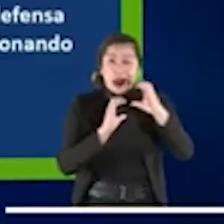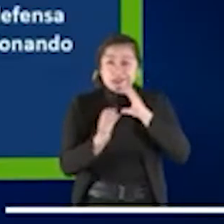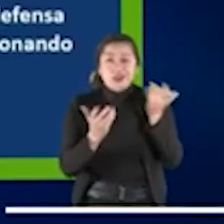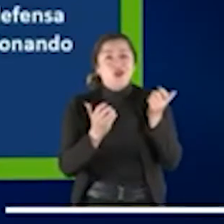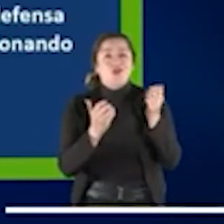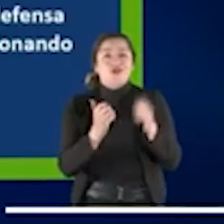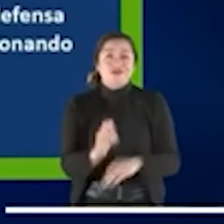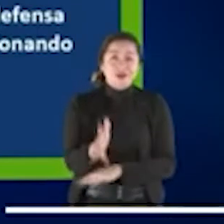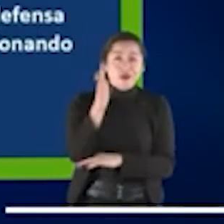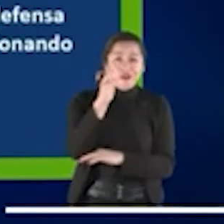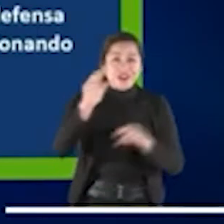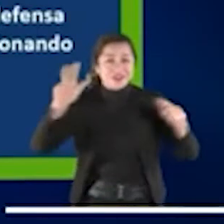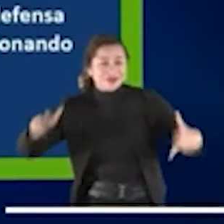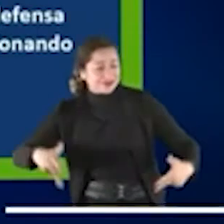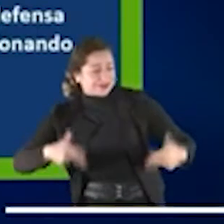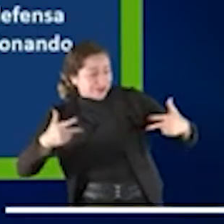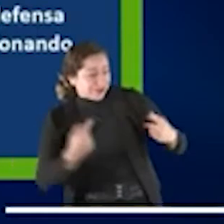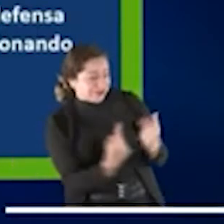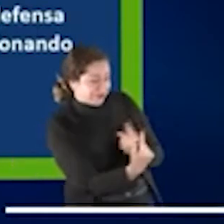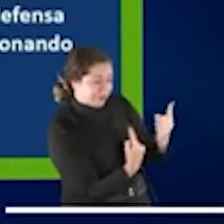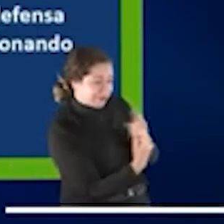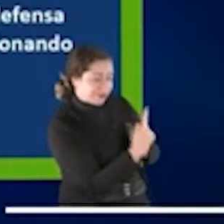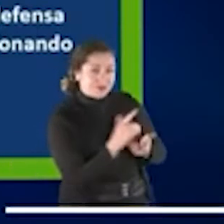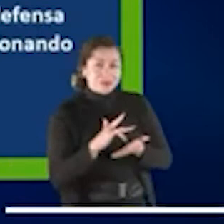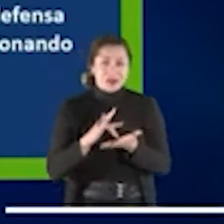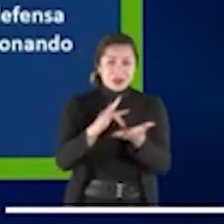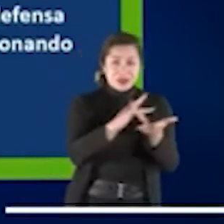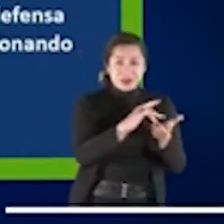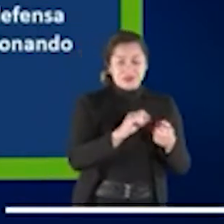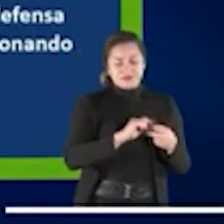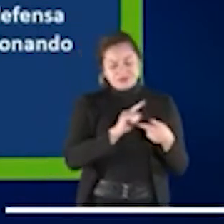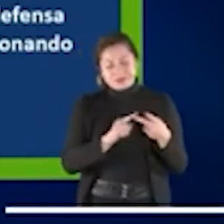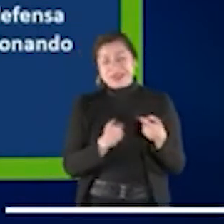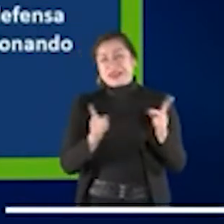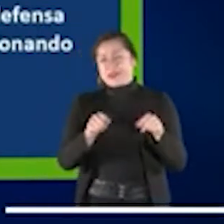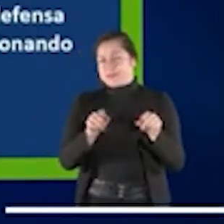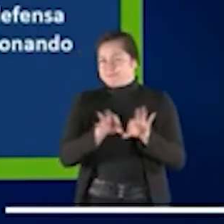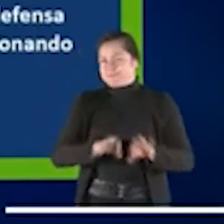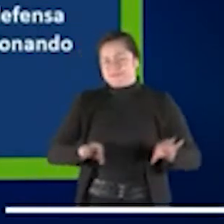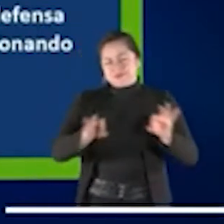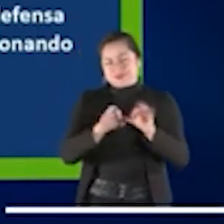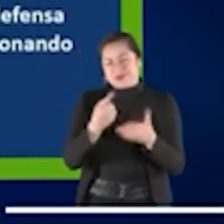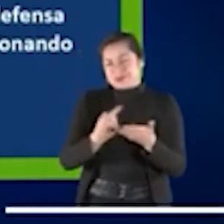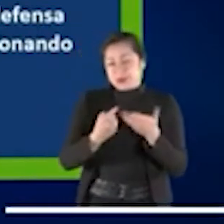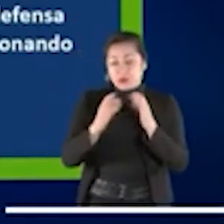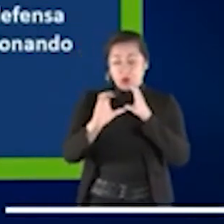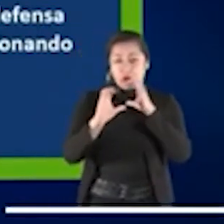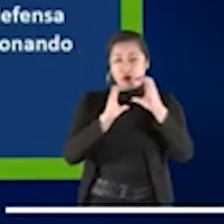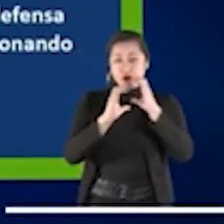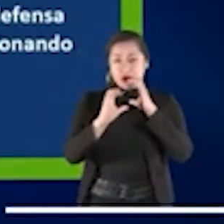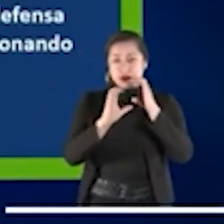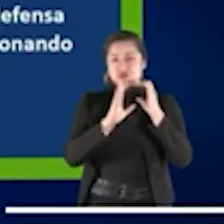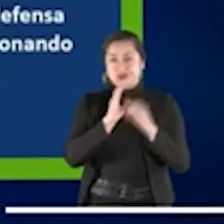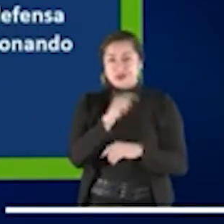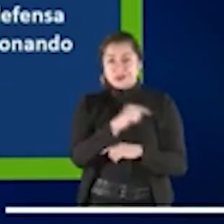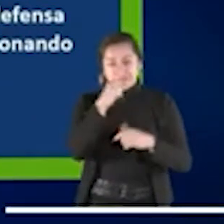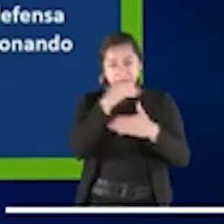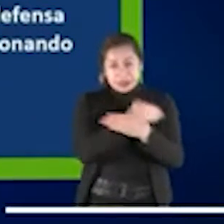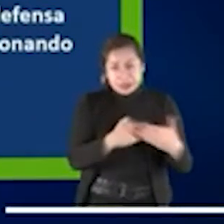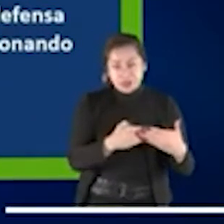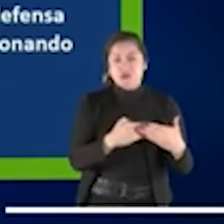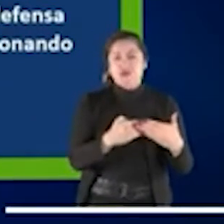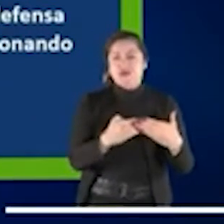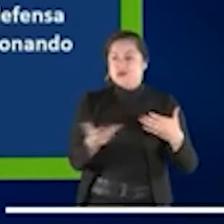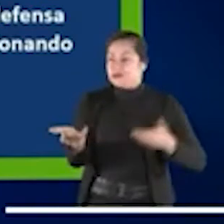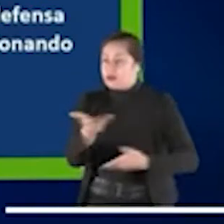teleconferencia. El otro principio esencial es mantener la comunicación, la comunicación con el niño, con la familia,